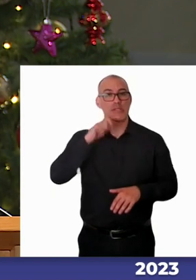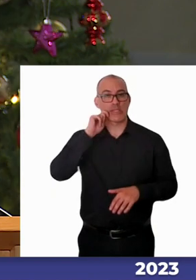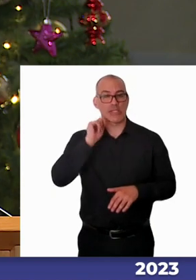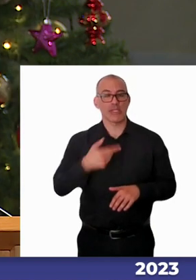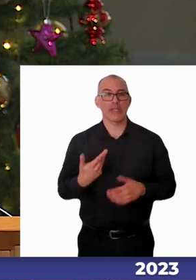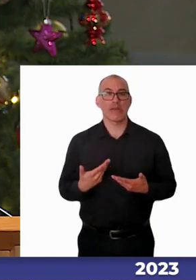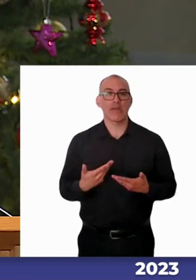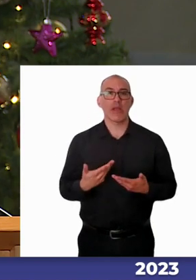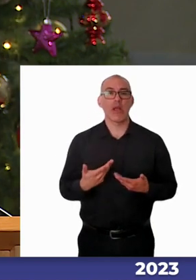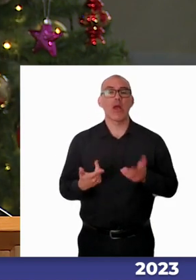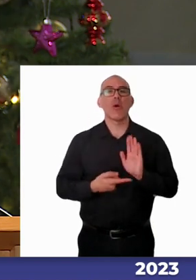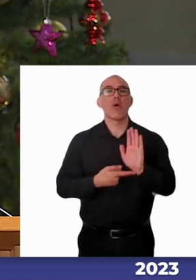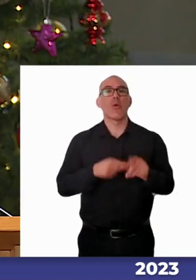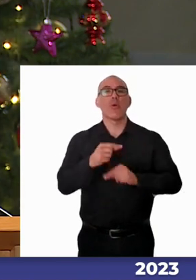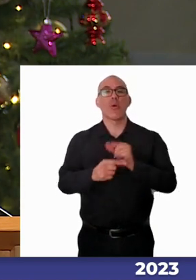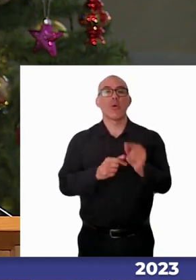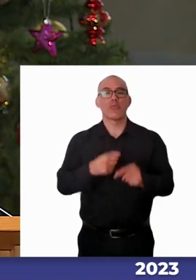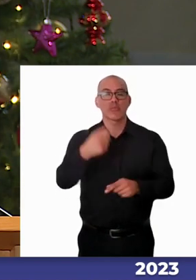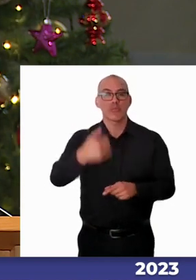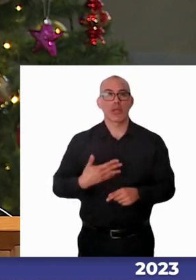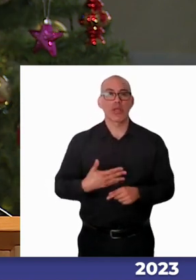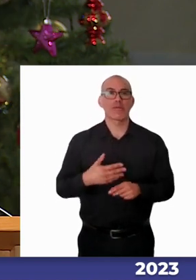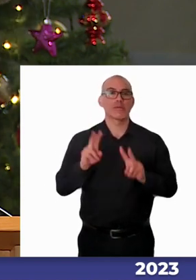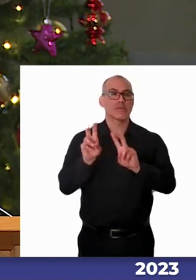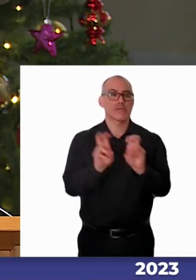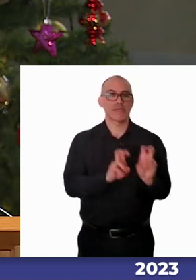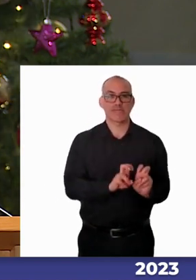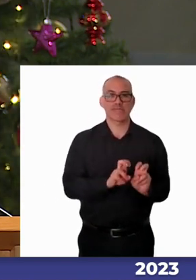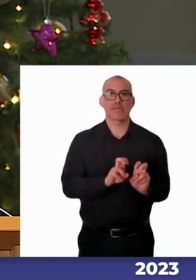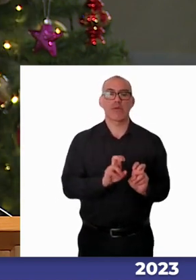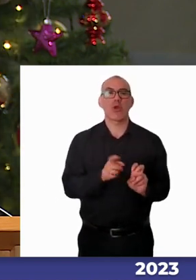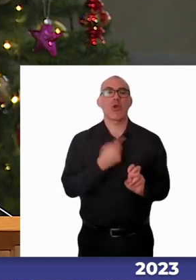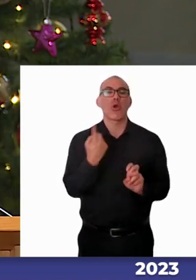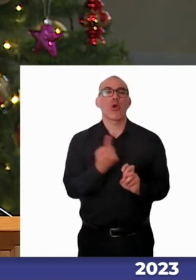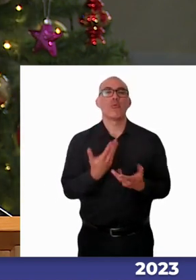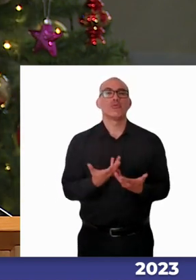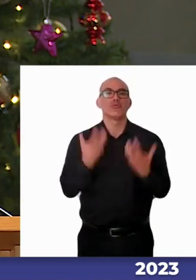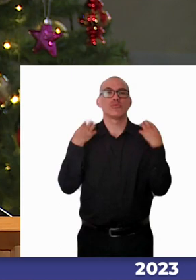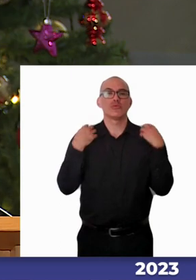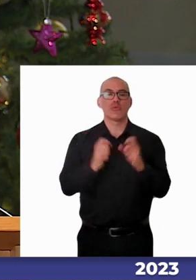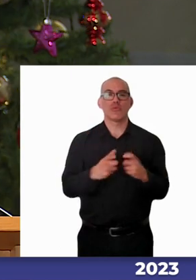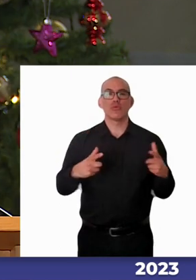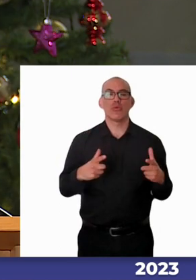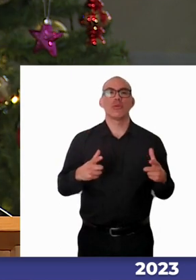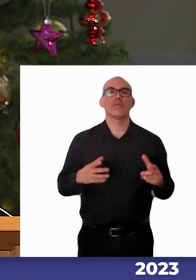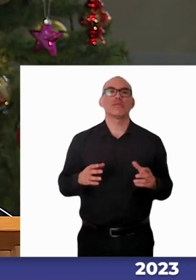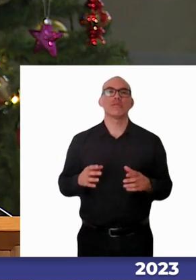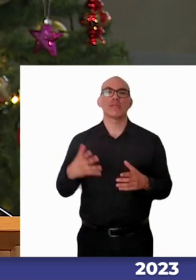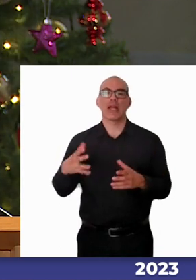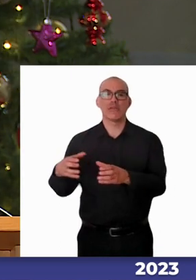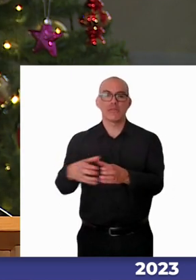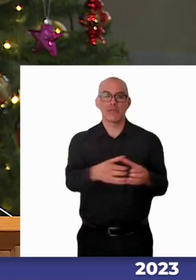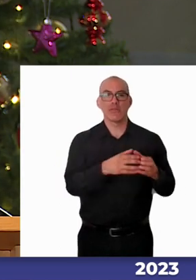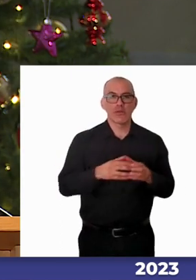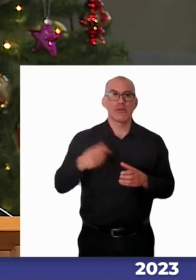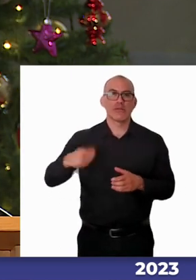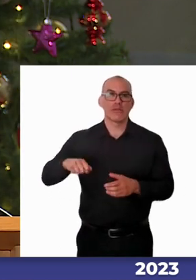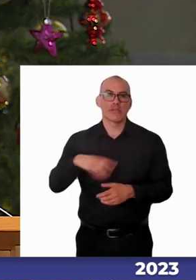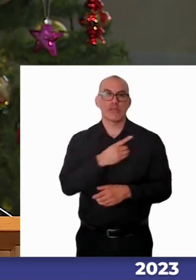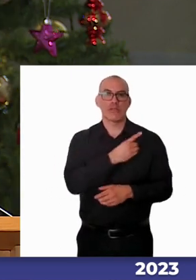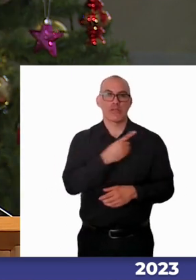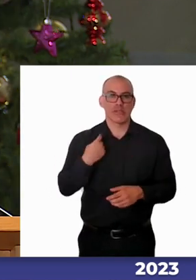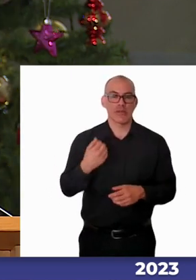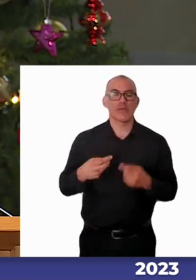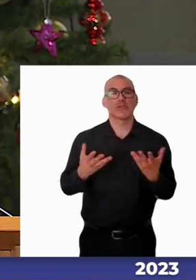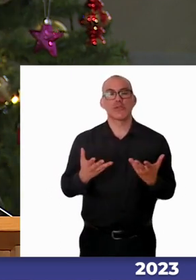lo importante que es esta temática y cómo lo hemos ido abordando como corporaciones que forman parte del Poder Judicial. Así que,